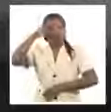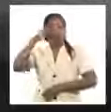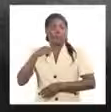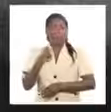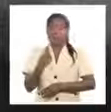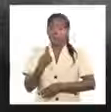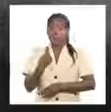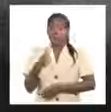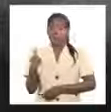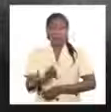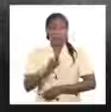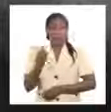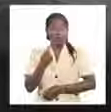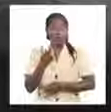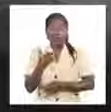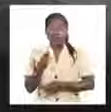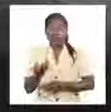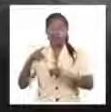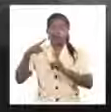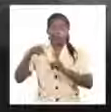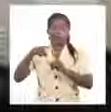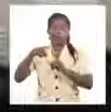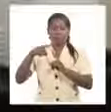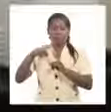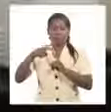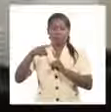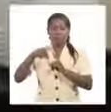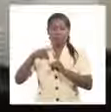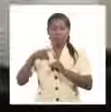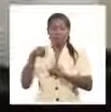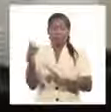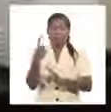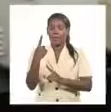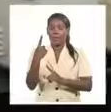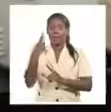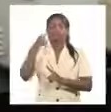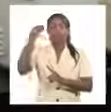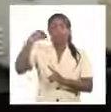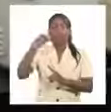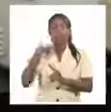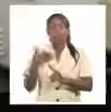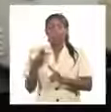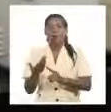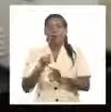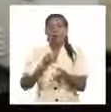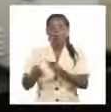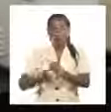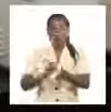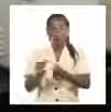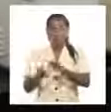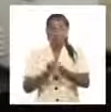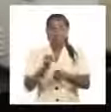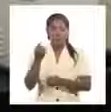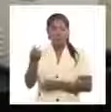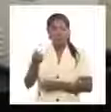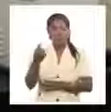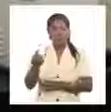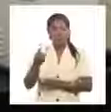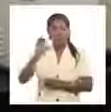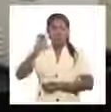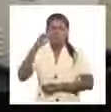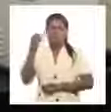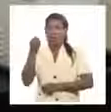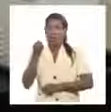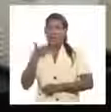materiales nanoestructurados con técnicas que, desde el punto de vista económico, sean abordables, sean accesibles y la